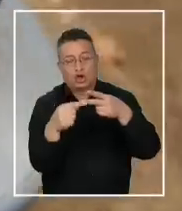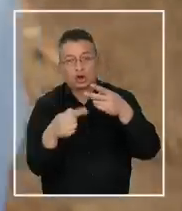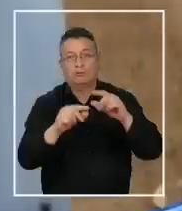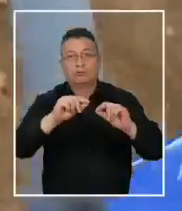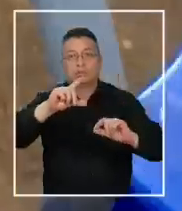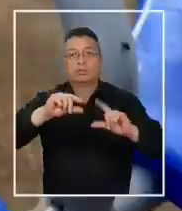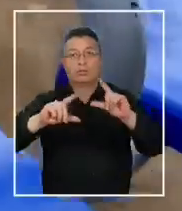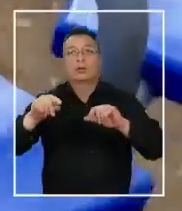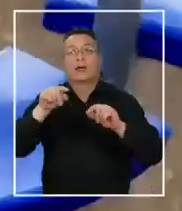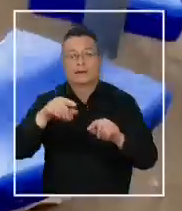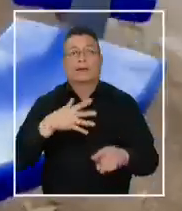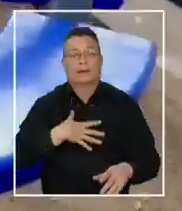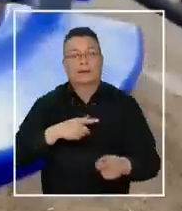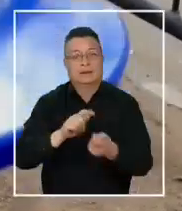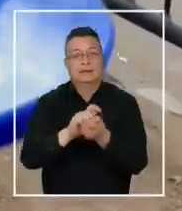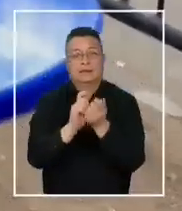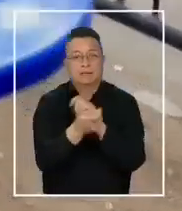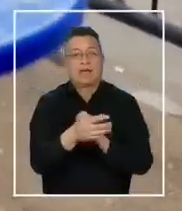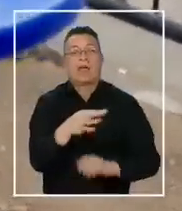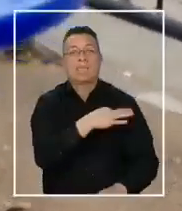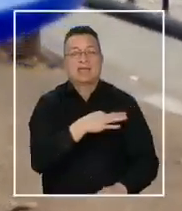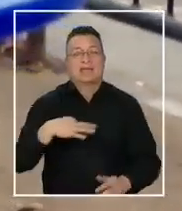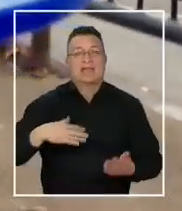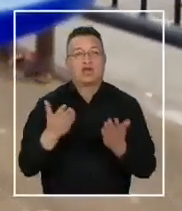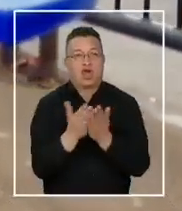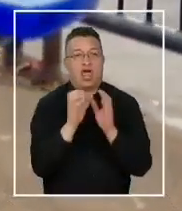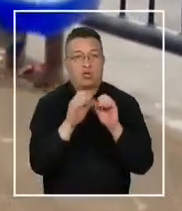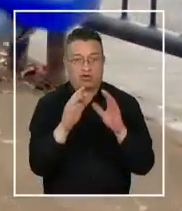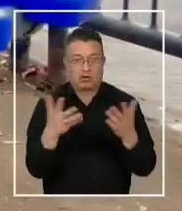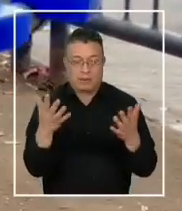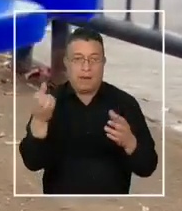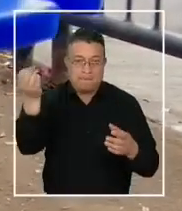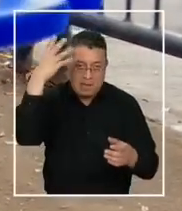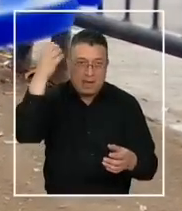son los que busca revertir el Mineduc a través de la educación.